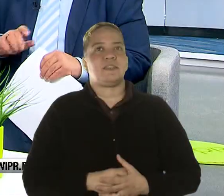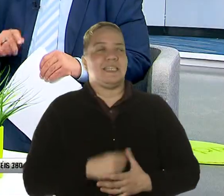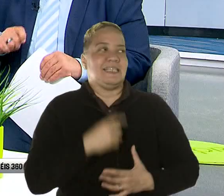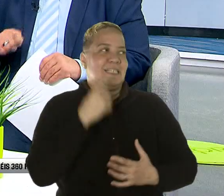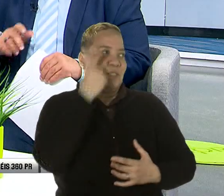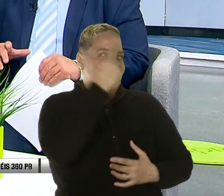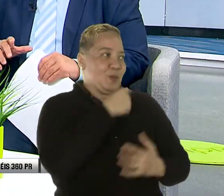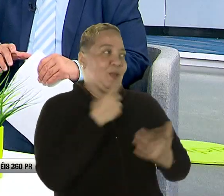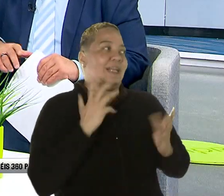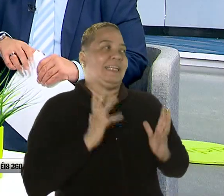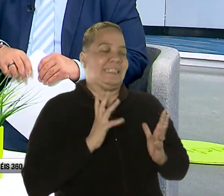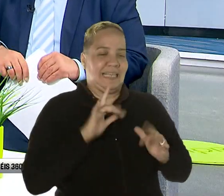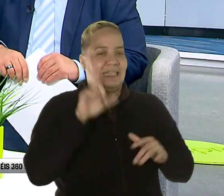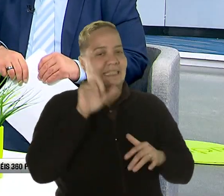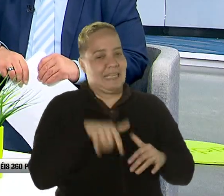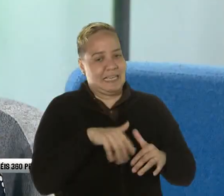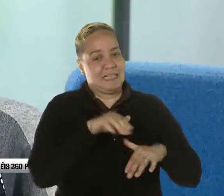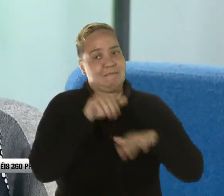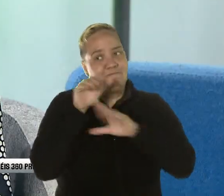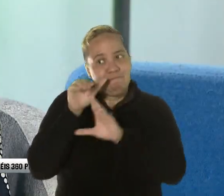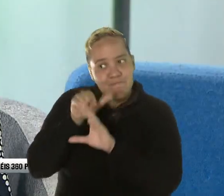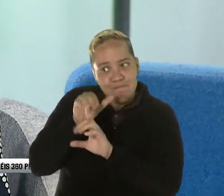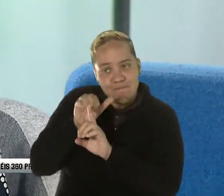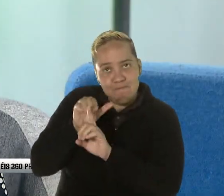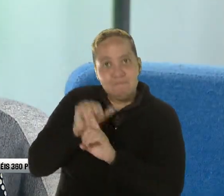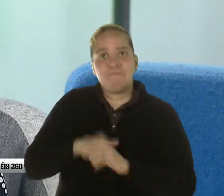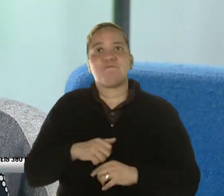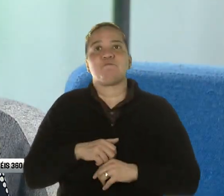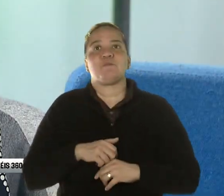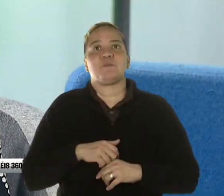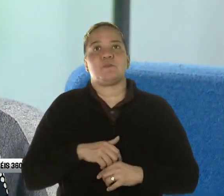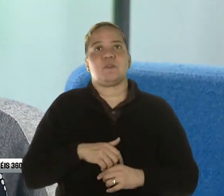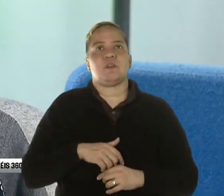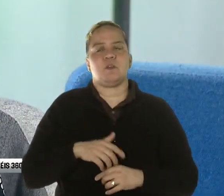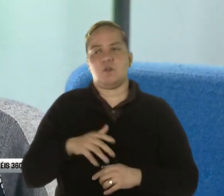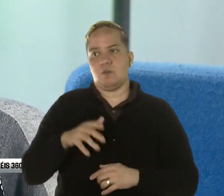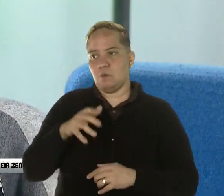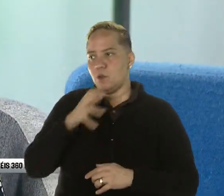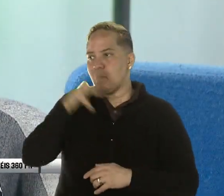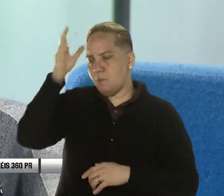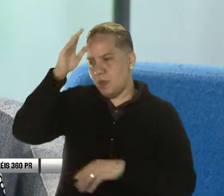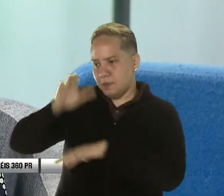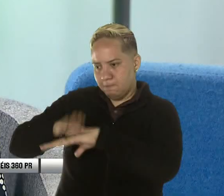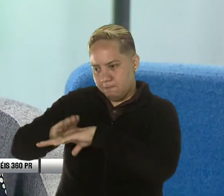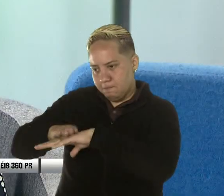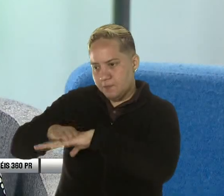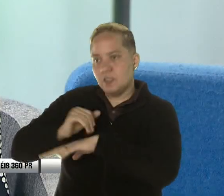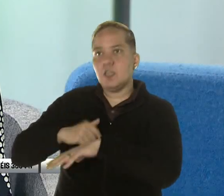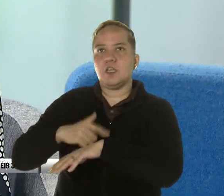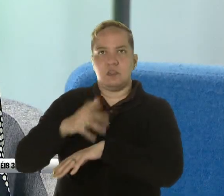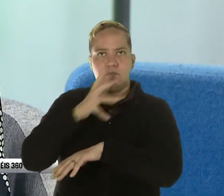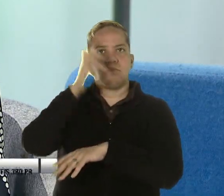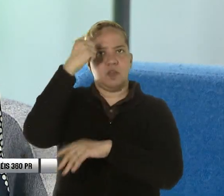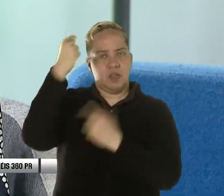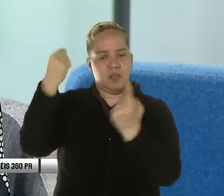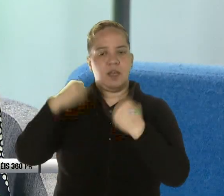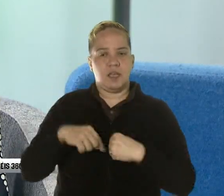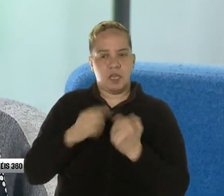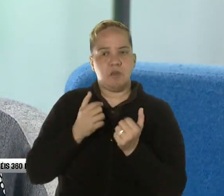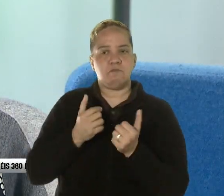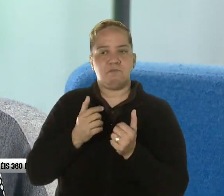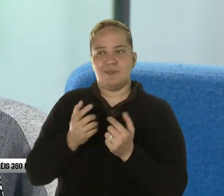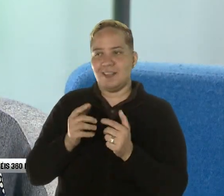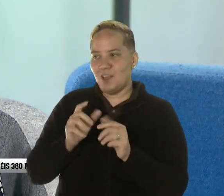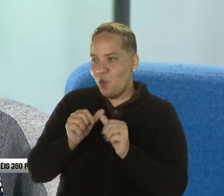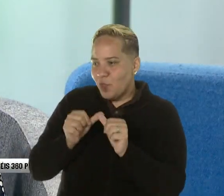dice que hay que darle seguimiento. Sí, ahí se convocan, los padres se convocan y los padres asisten. Sí. Hay que darle seguimiento, pero sí